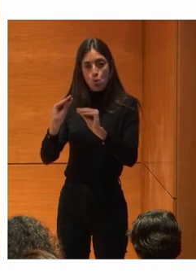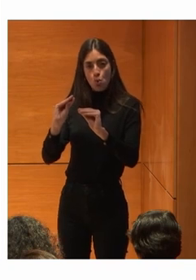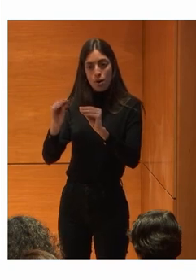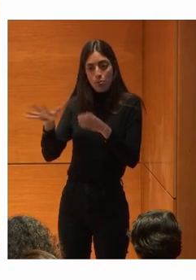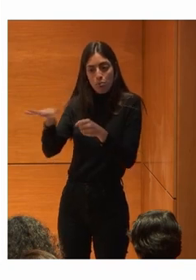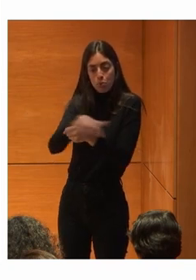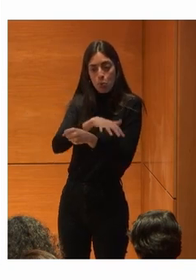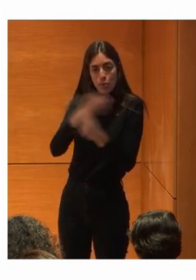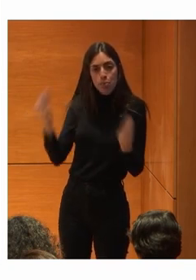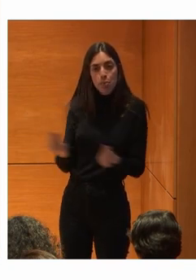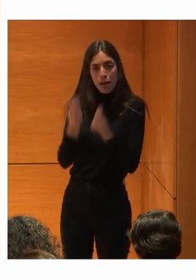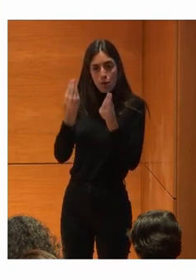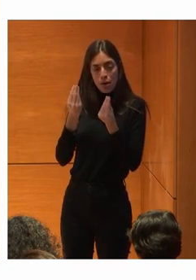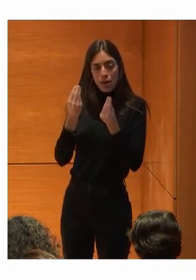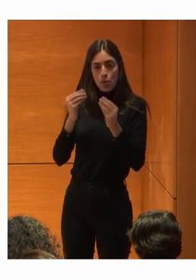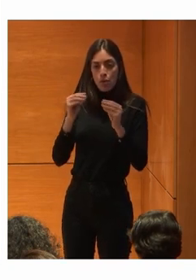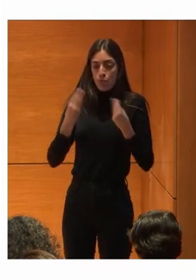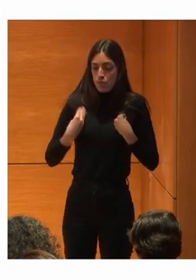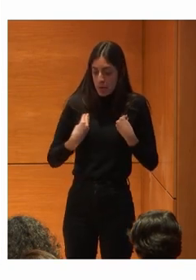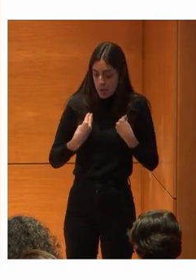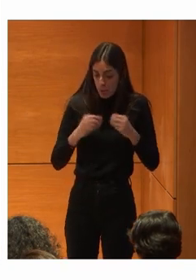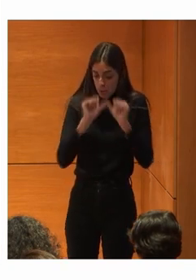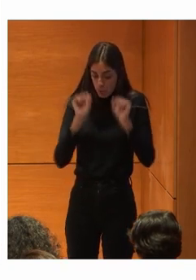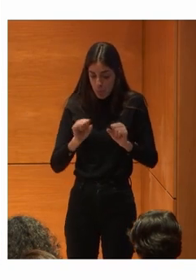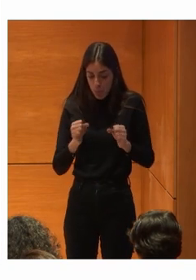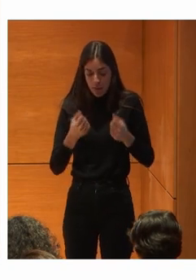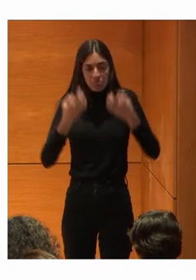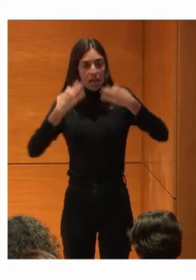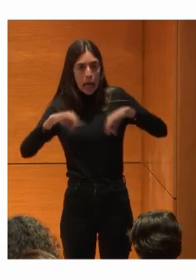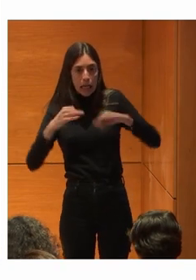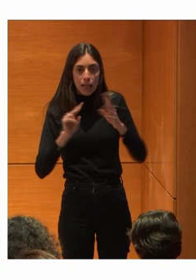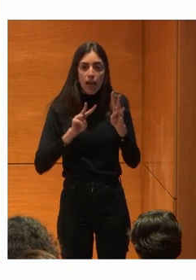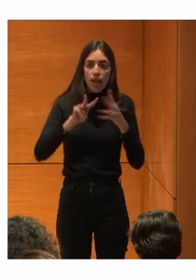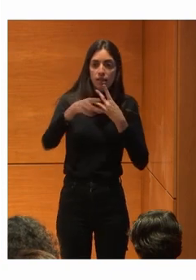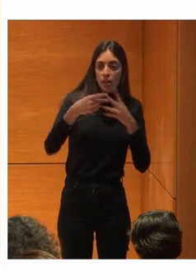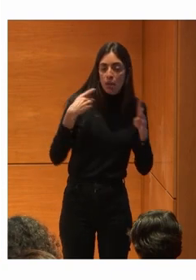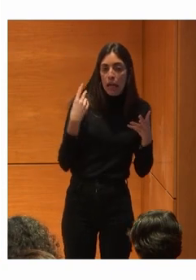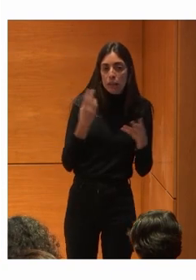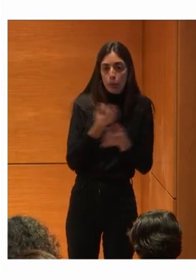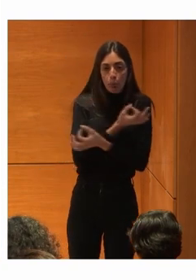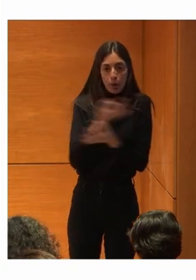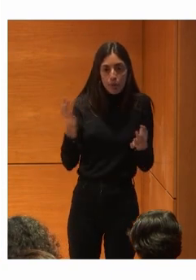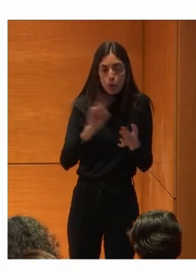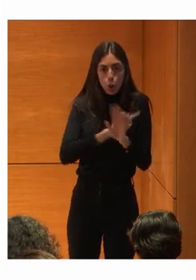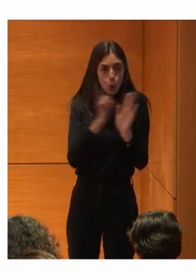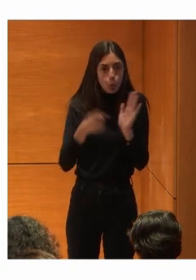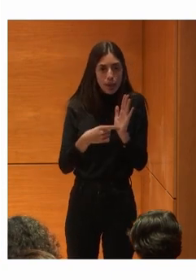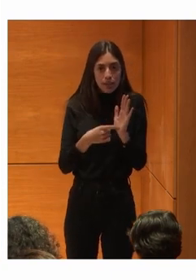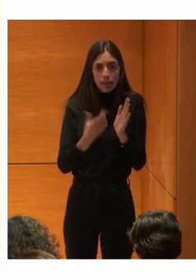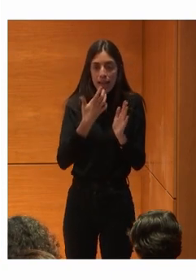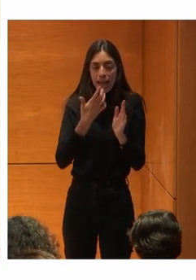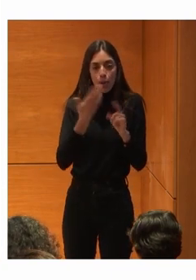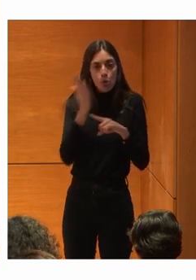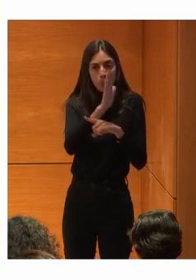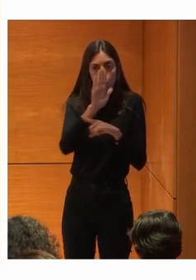forma Transparente Tranquila ¿De acuerdo? Y creativa Bueno Y completa Los ejemplos Que hemos